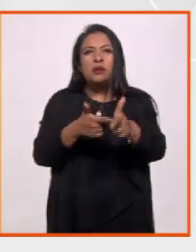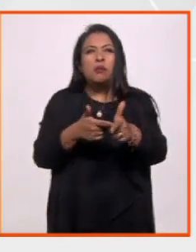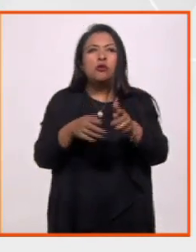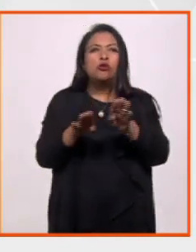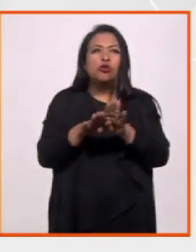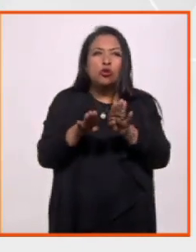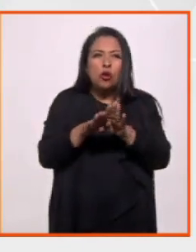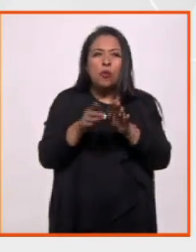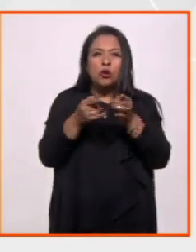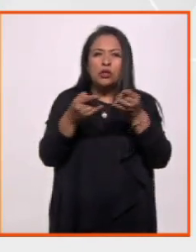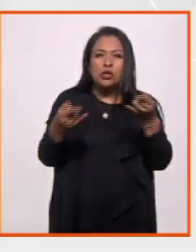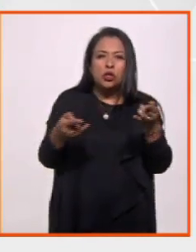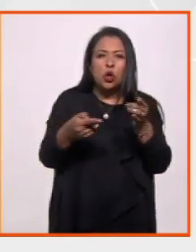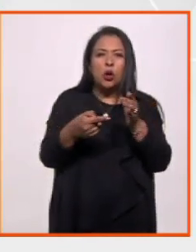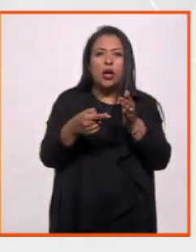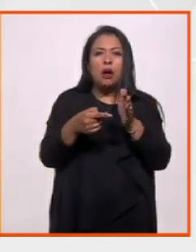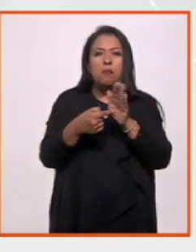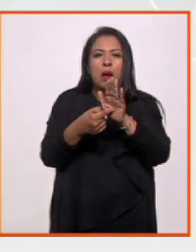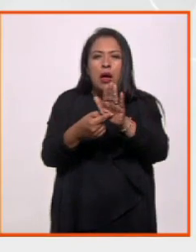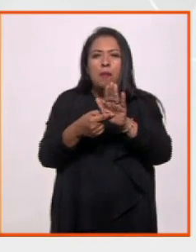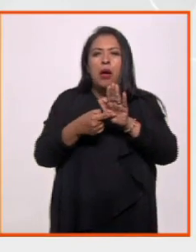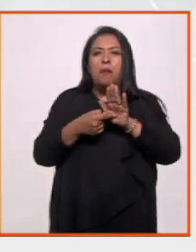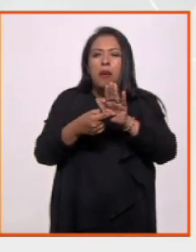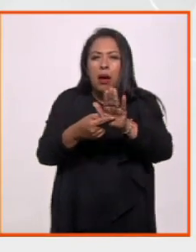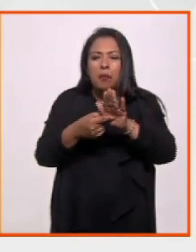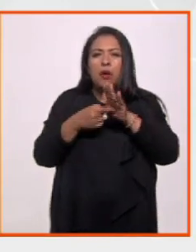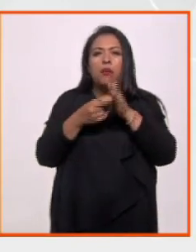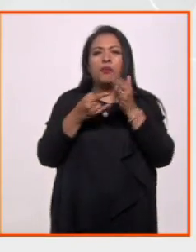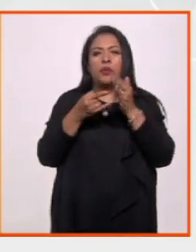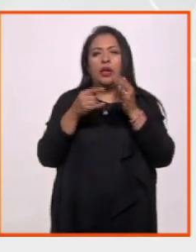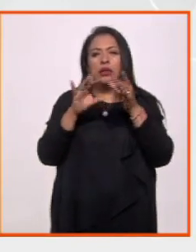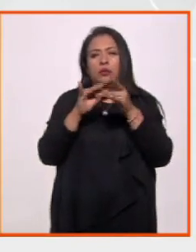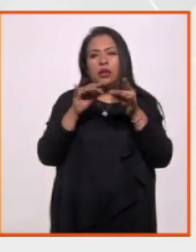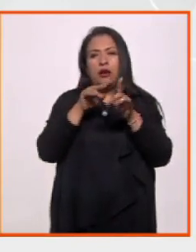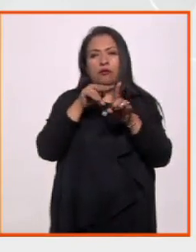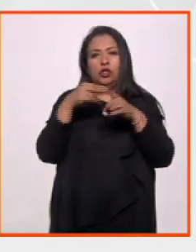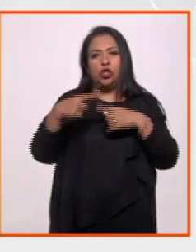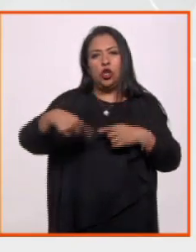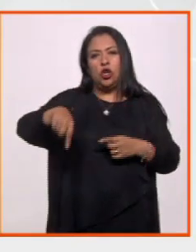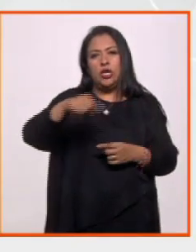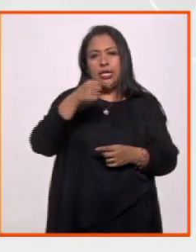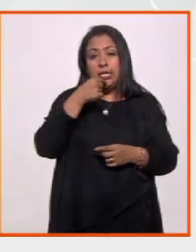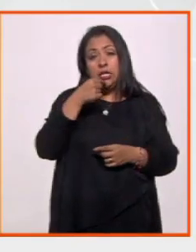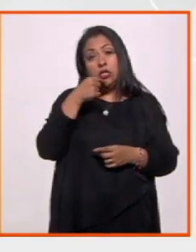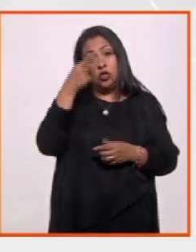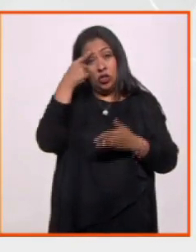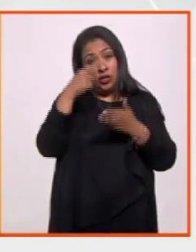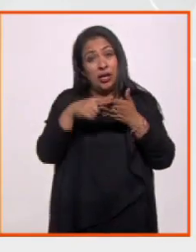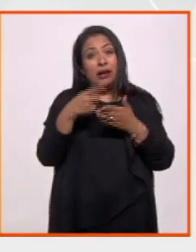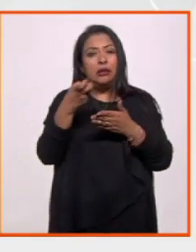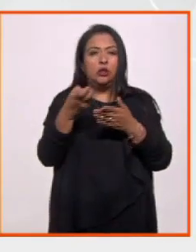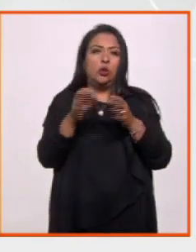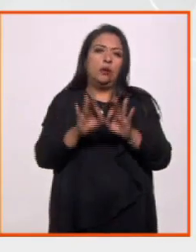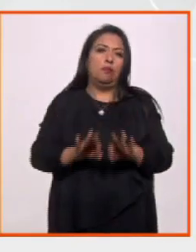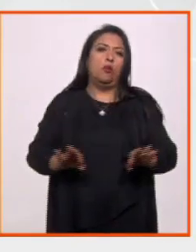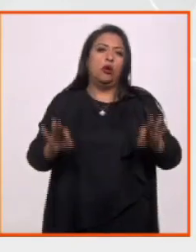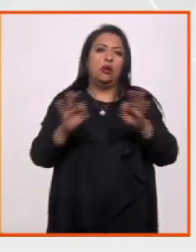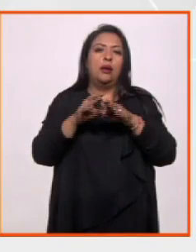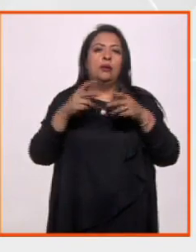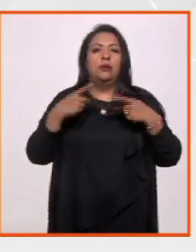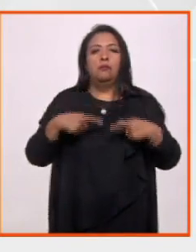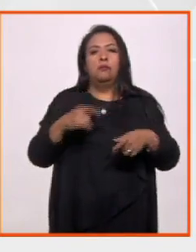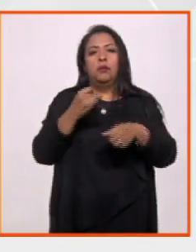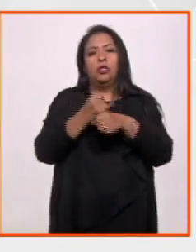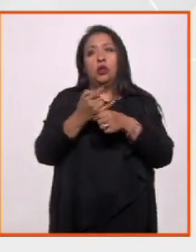salir de la historia y contarla desde el punto de vista de los niños, que yo creo que es muy importante cuando se trata de un personaje